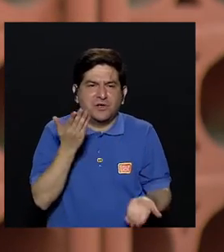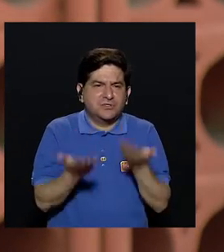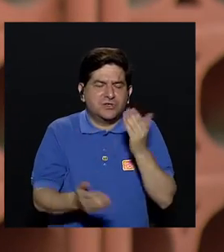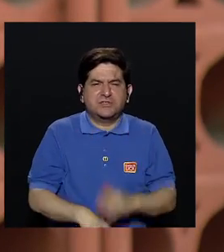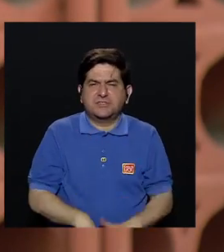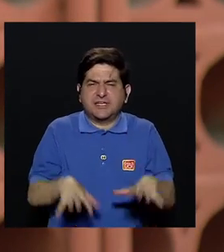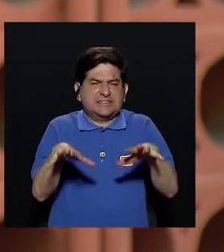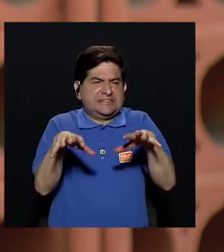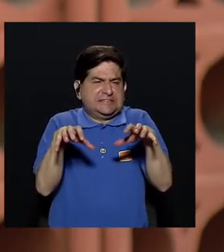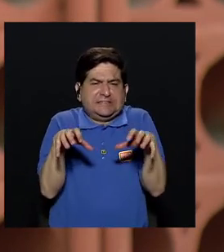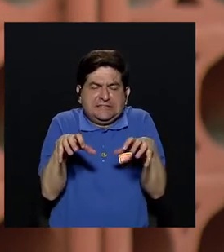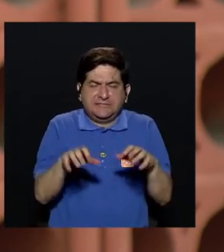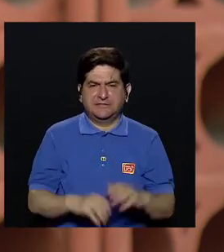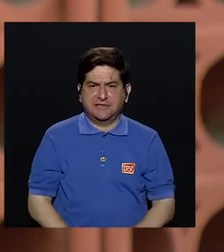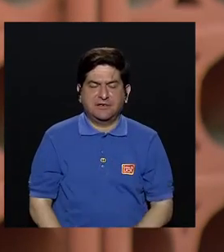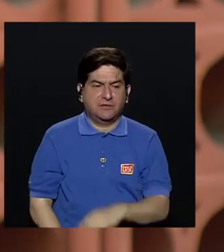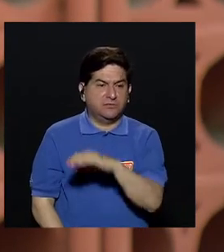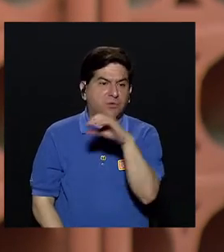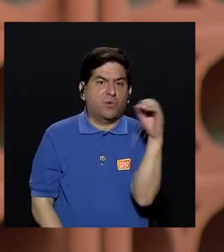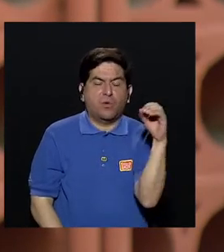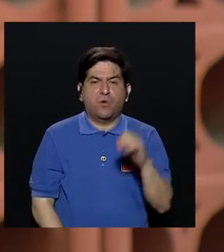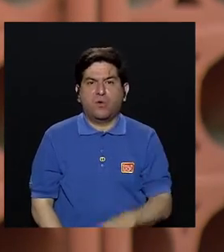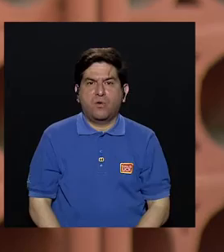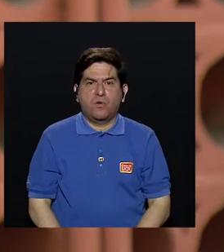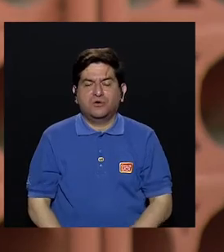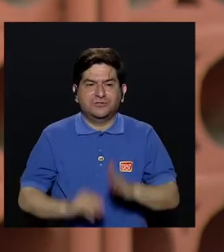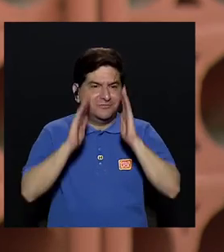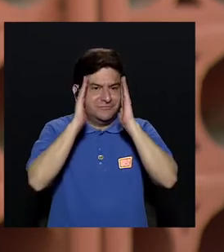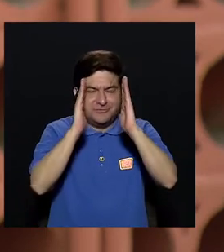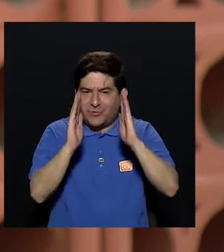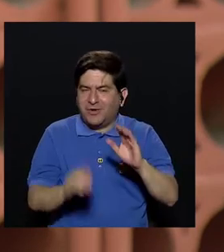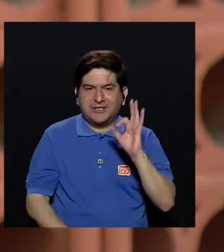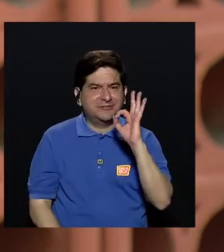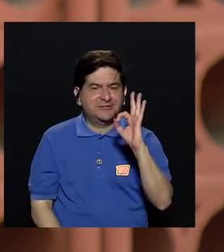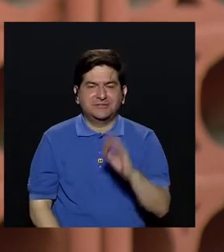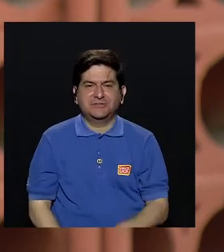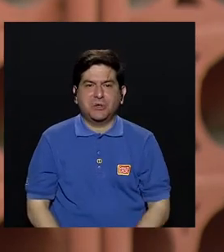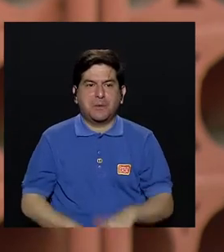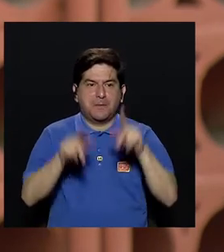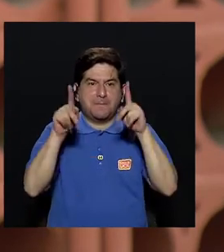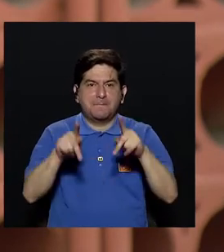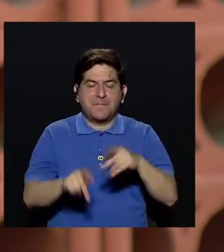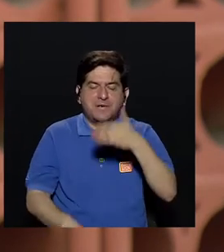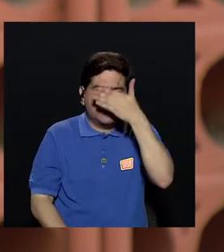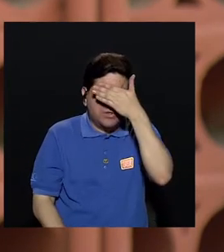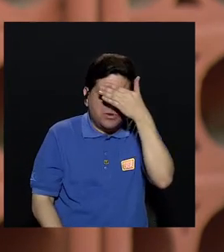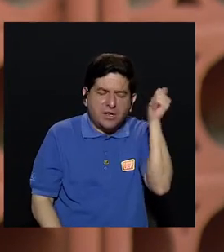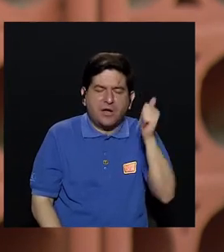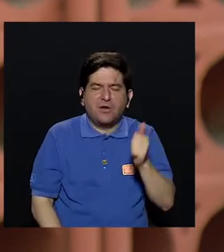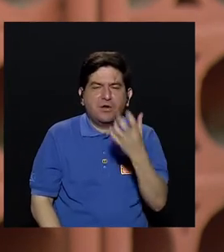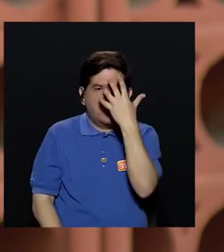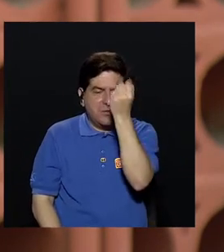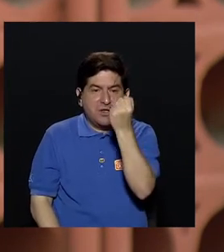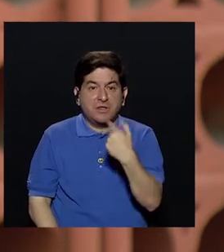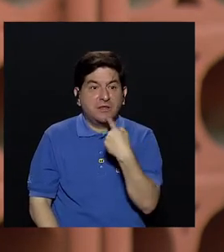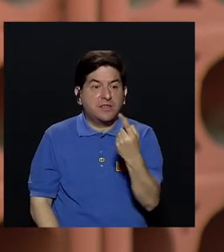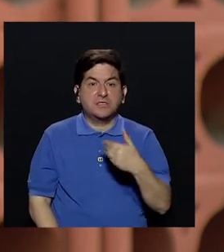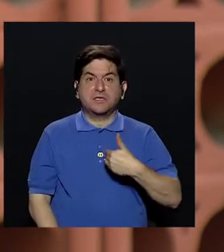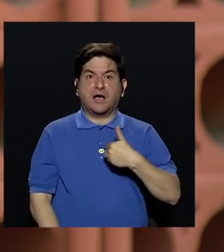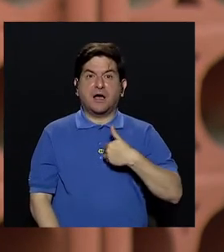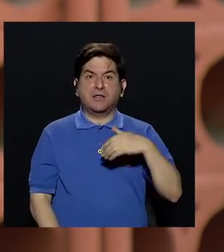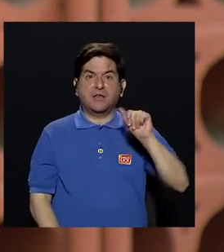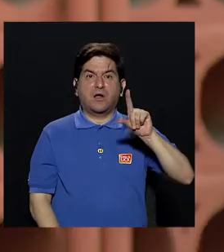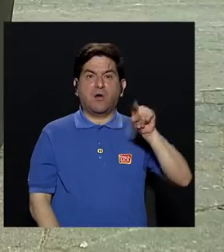que tal vez está muy estresado o pierde la atención y entonces comienza a tener pérdidas de memoria reciente y lo asocia